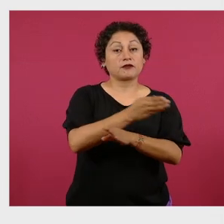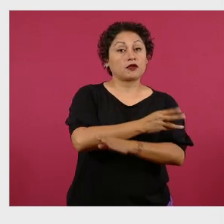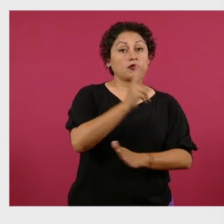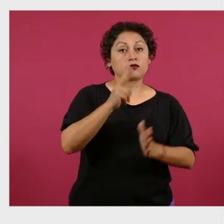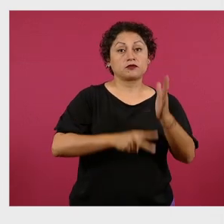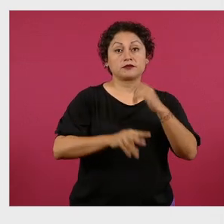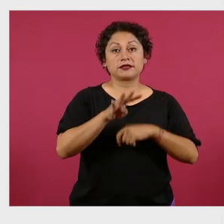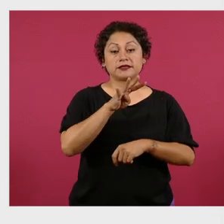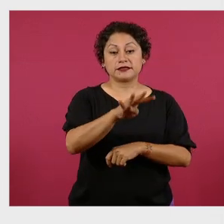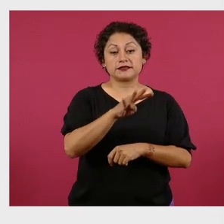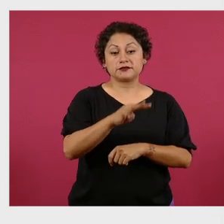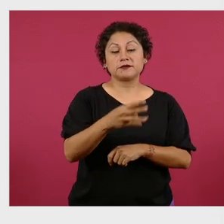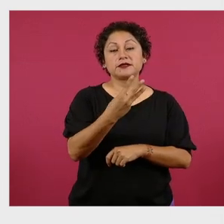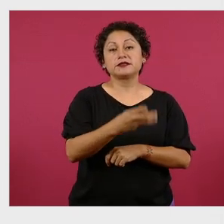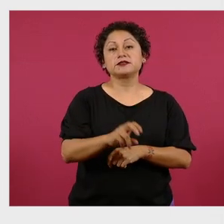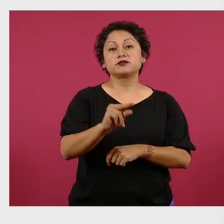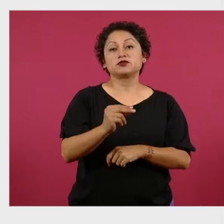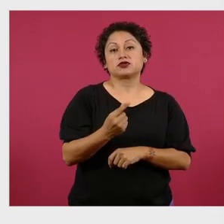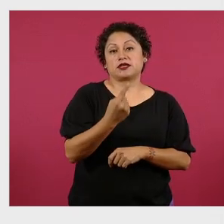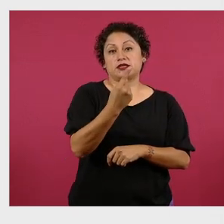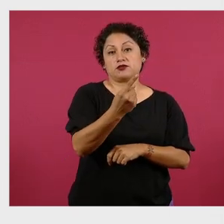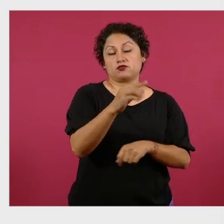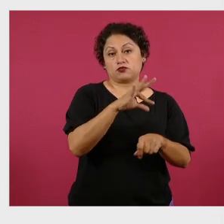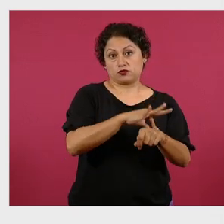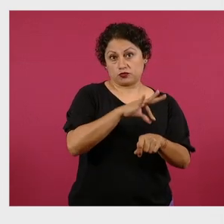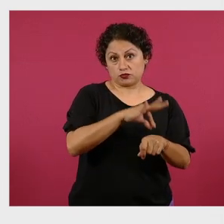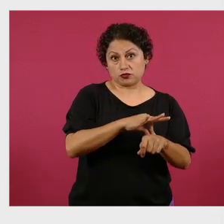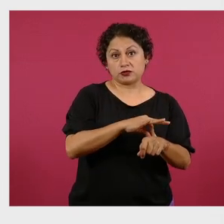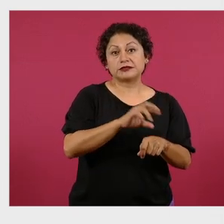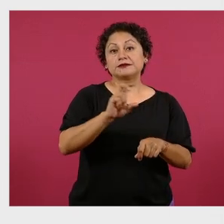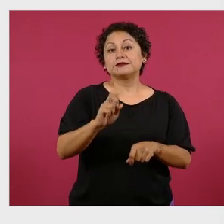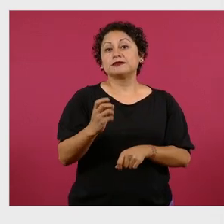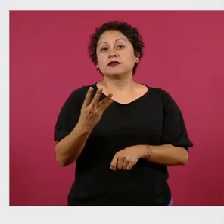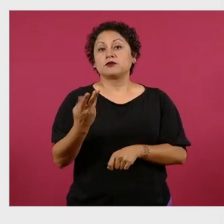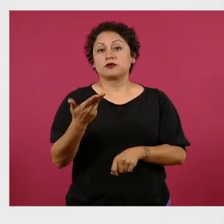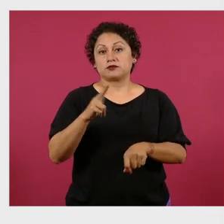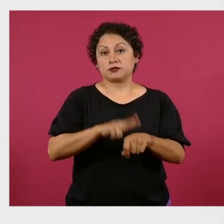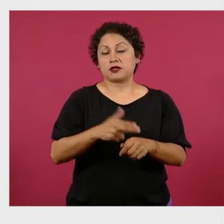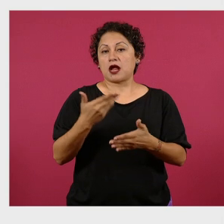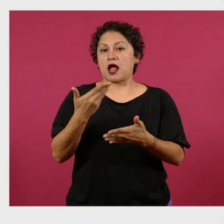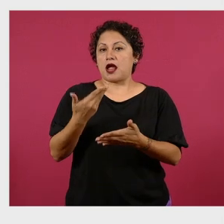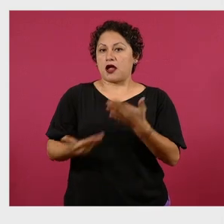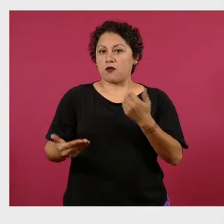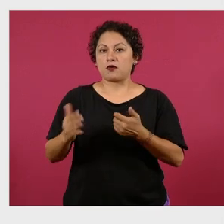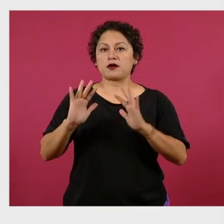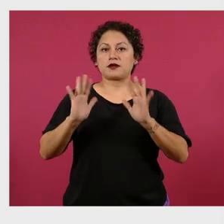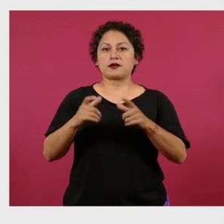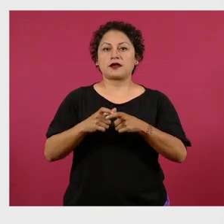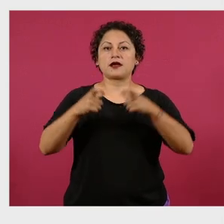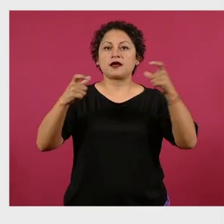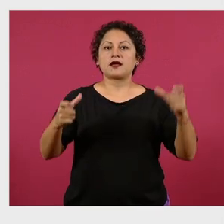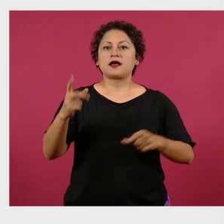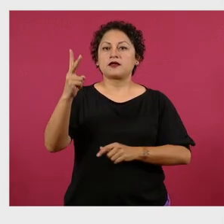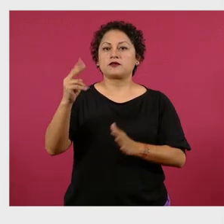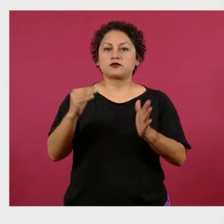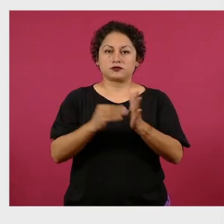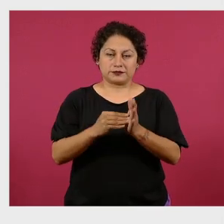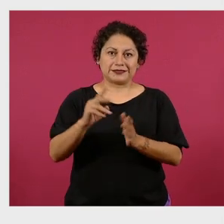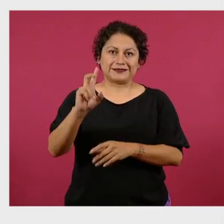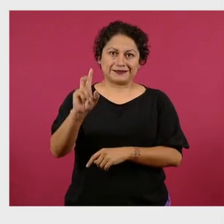381 médicos especialistas en 34 hospitales, para 2024 son 2030, es un incremento de